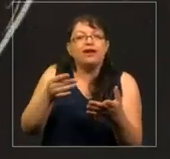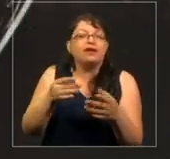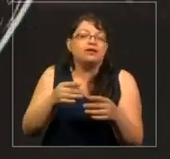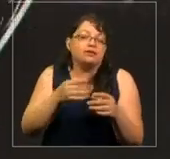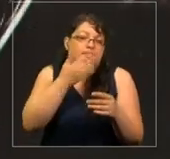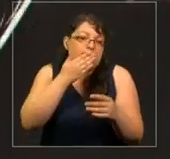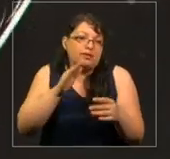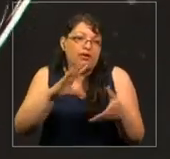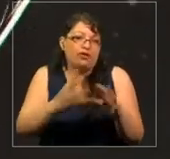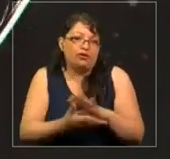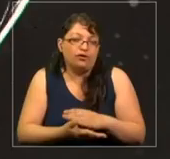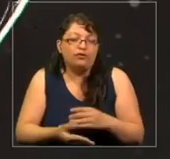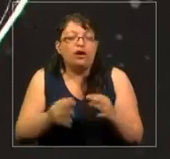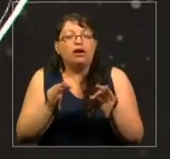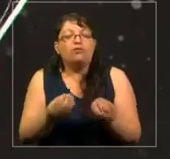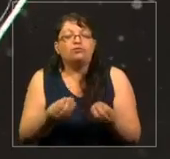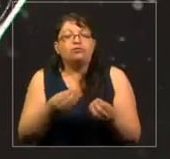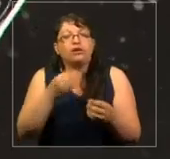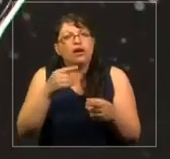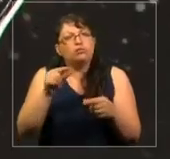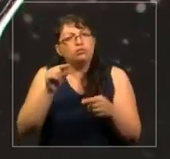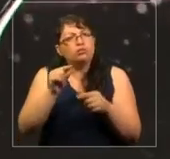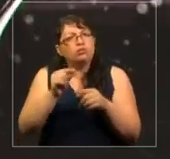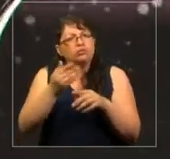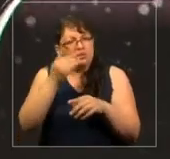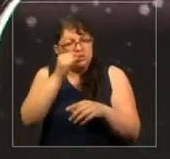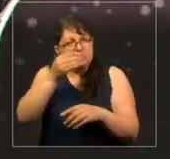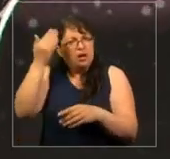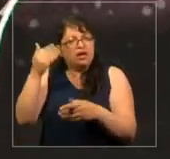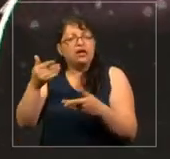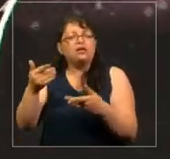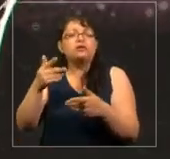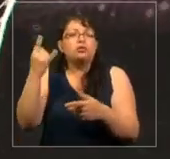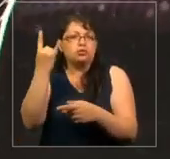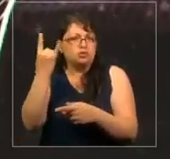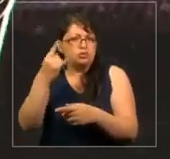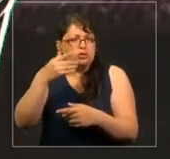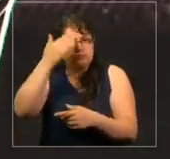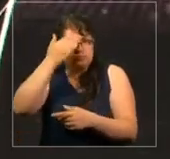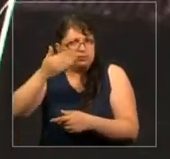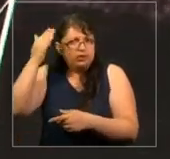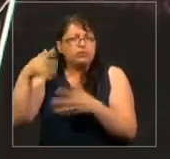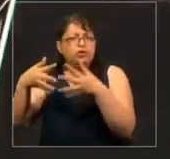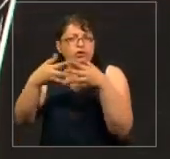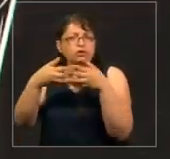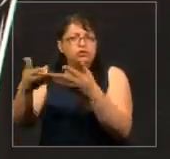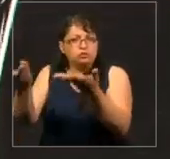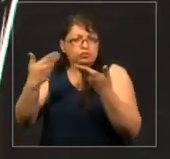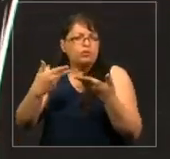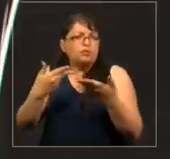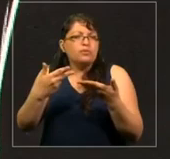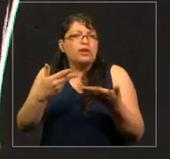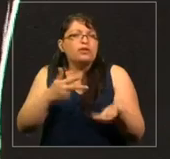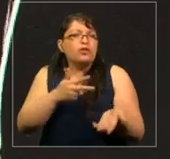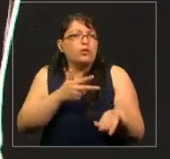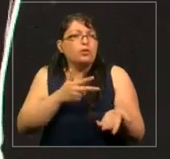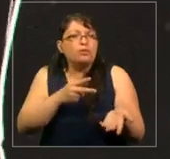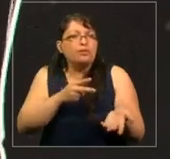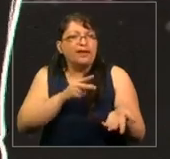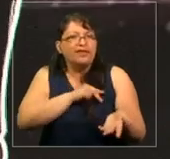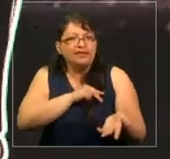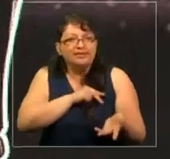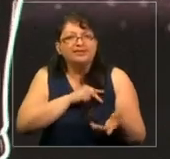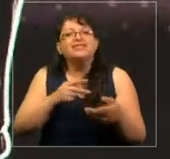Recientemente recibí un grado de honorario de una universidad estadounidense muy prestigiosa, y en el aeropuerto un